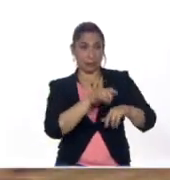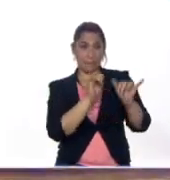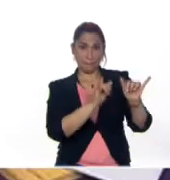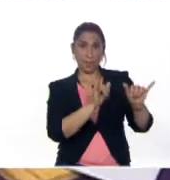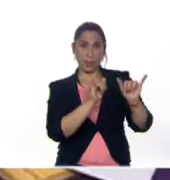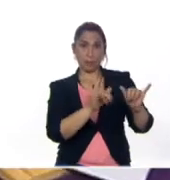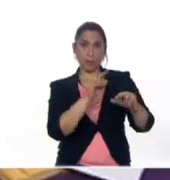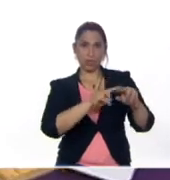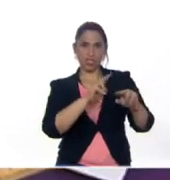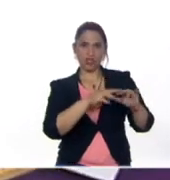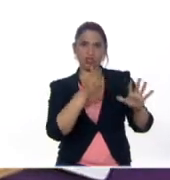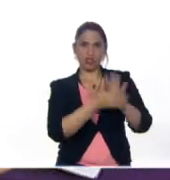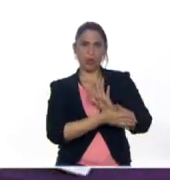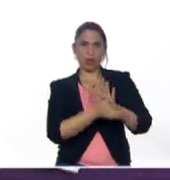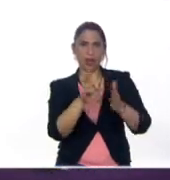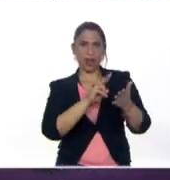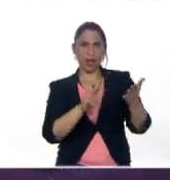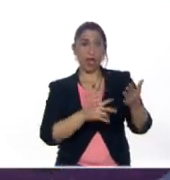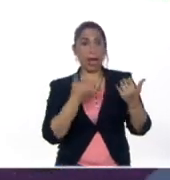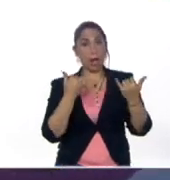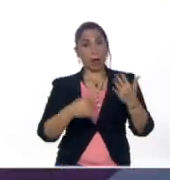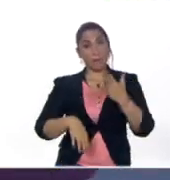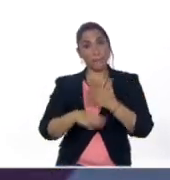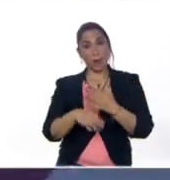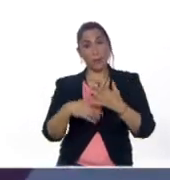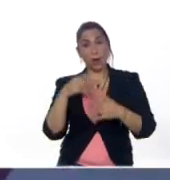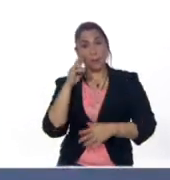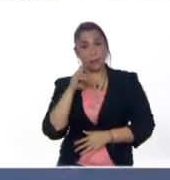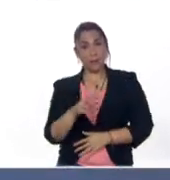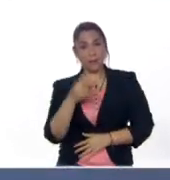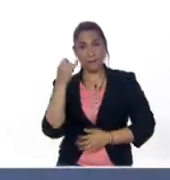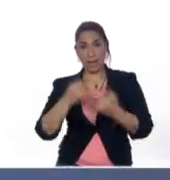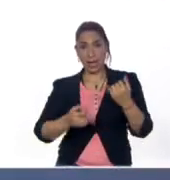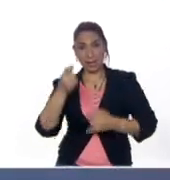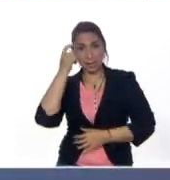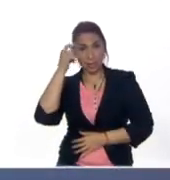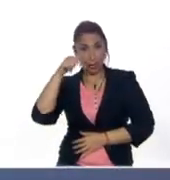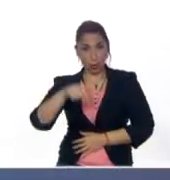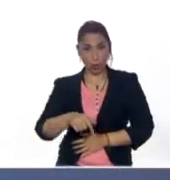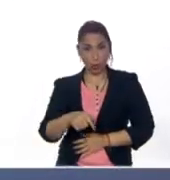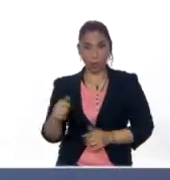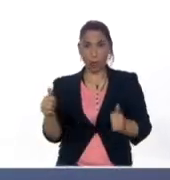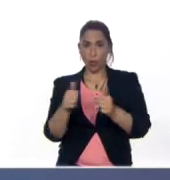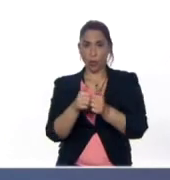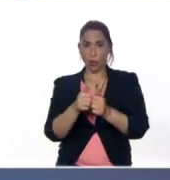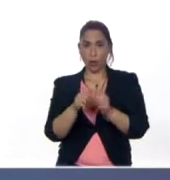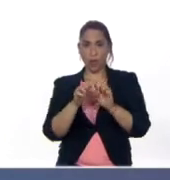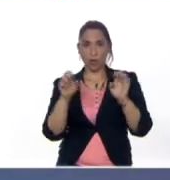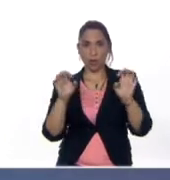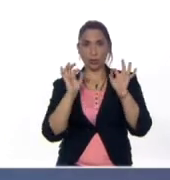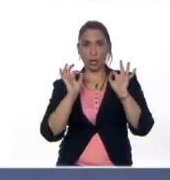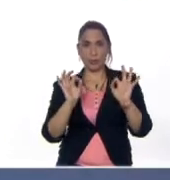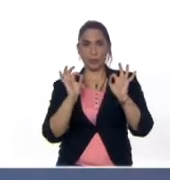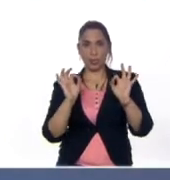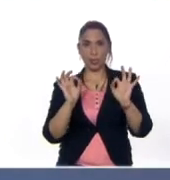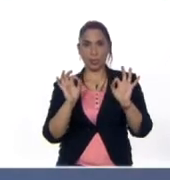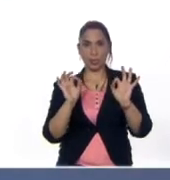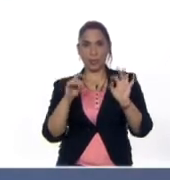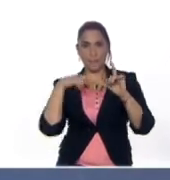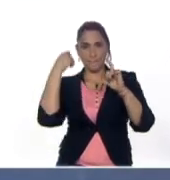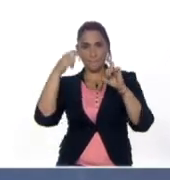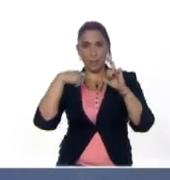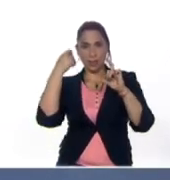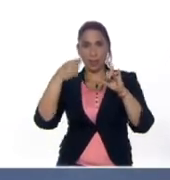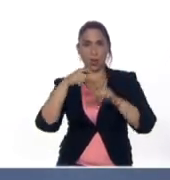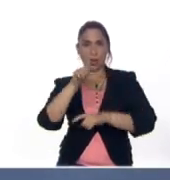lo que él está leyendo. Vamos a ver entonces a finalizar el día de hoy con el segmento de educación especial con el video en